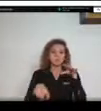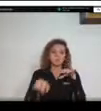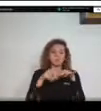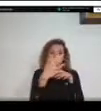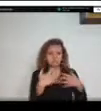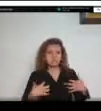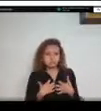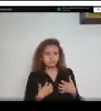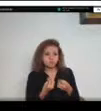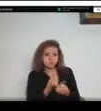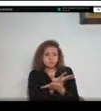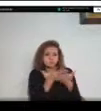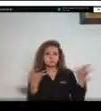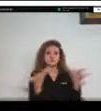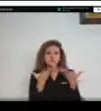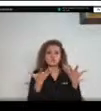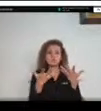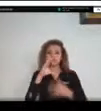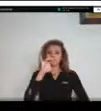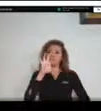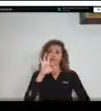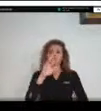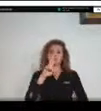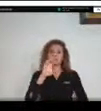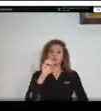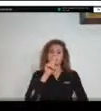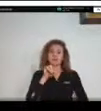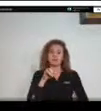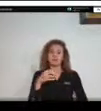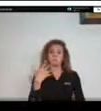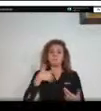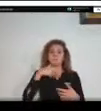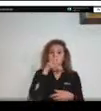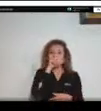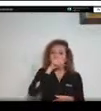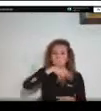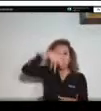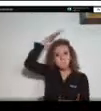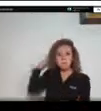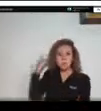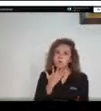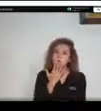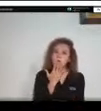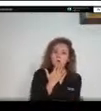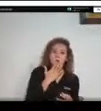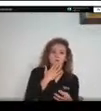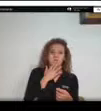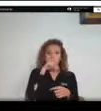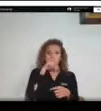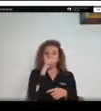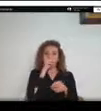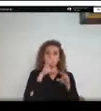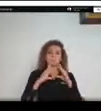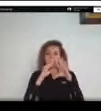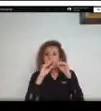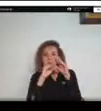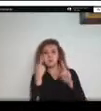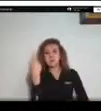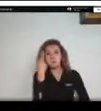como las guacamayas los loros los pericos le genera un hogar ya que ellos hacen sus